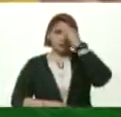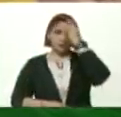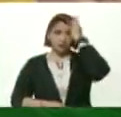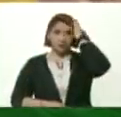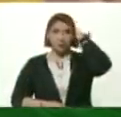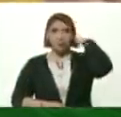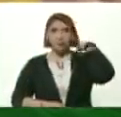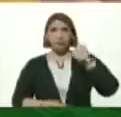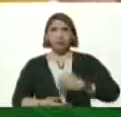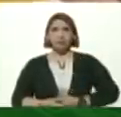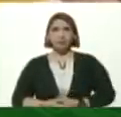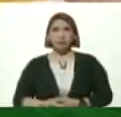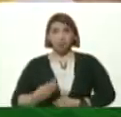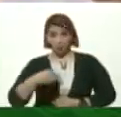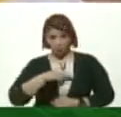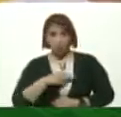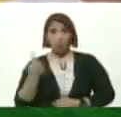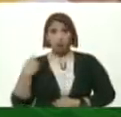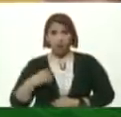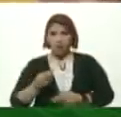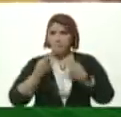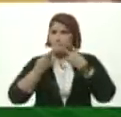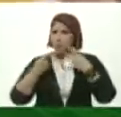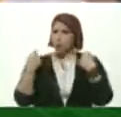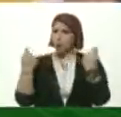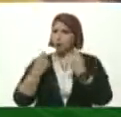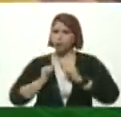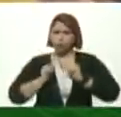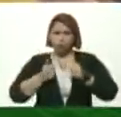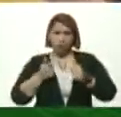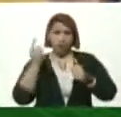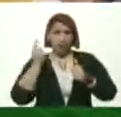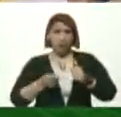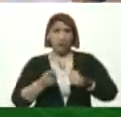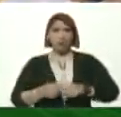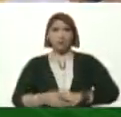No lo teníamos Pero lo publicamos ¿En qué fecha Lo publicamos? Márquez